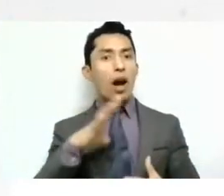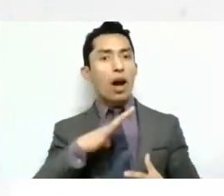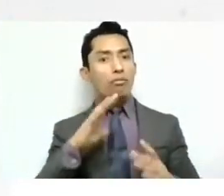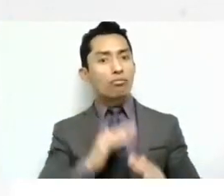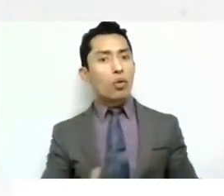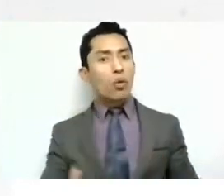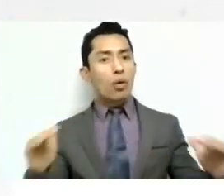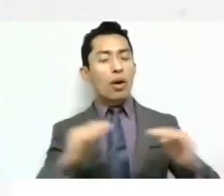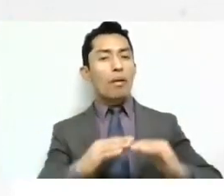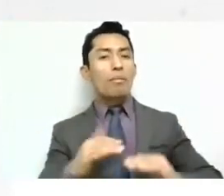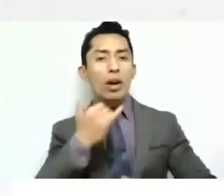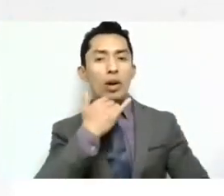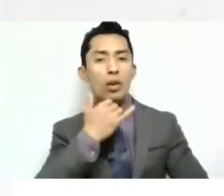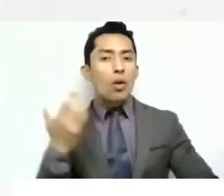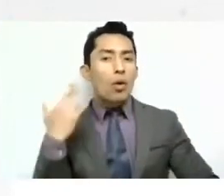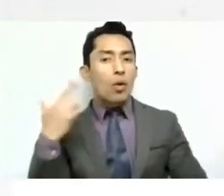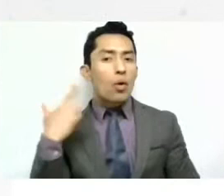Escuché un ruido, no sé si me están hablando a mí.